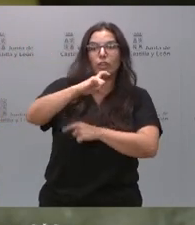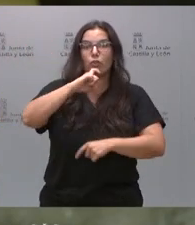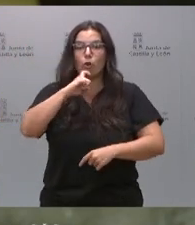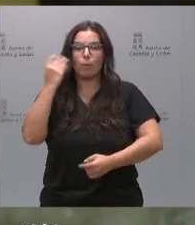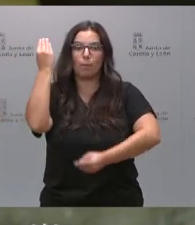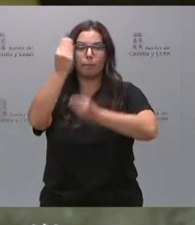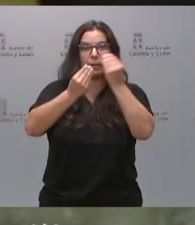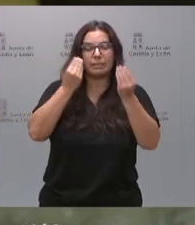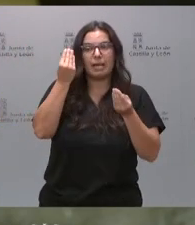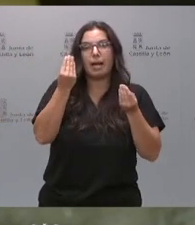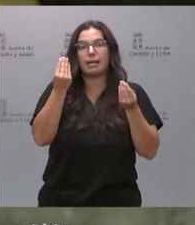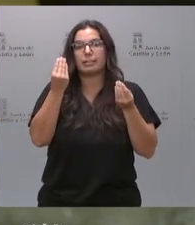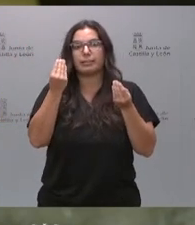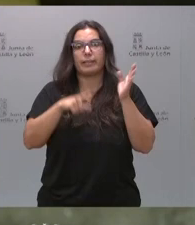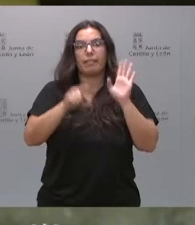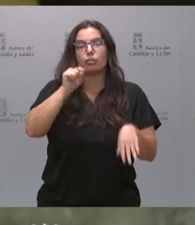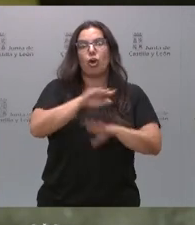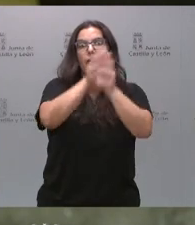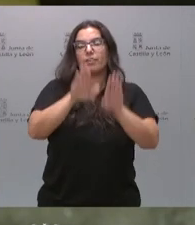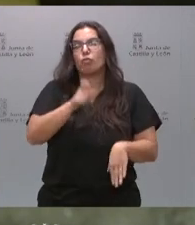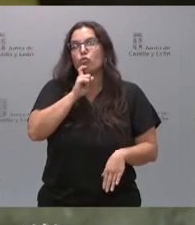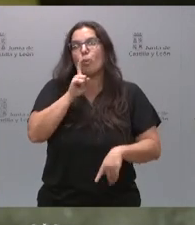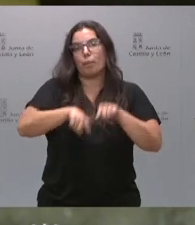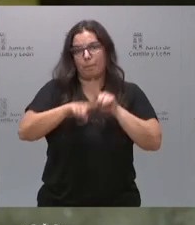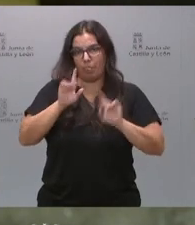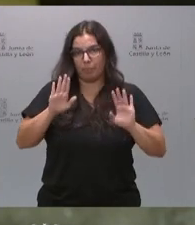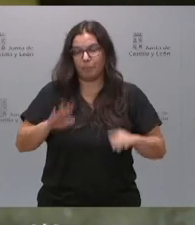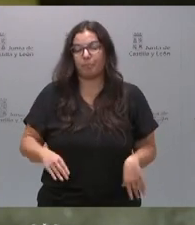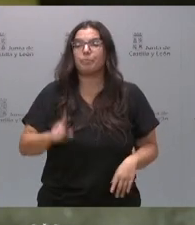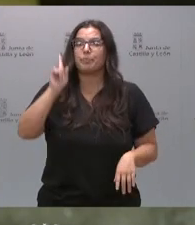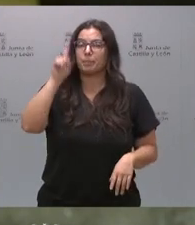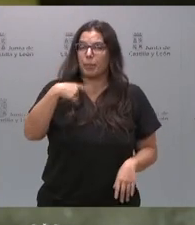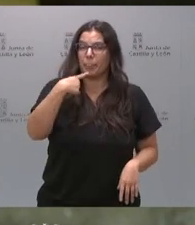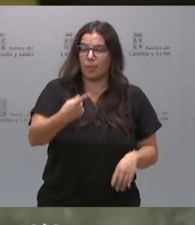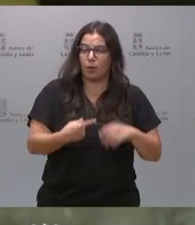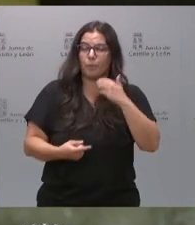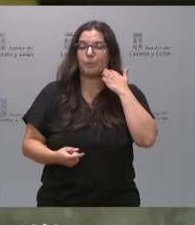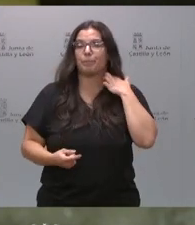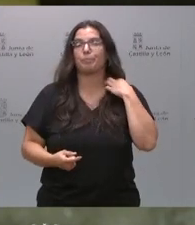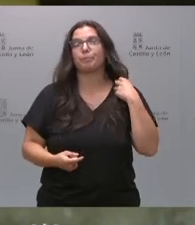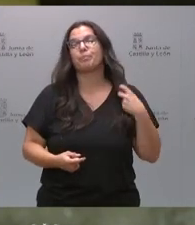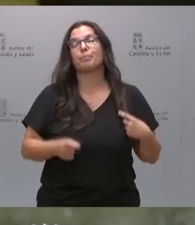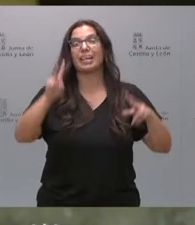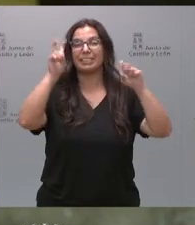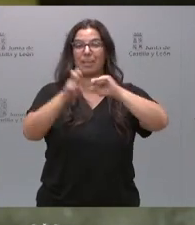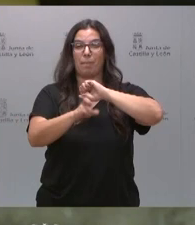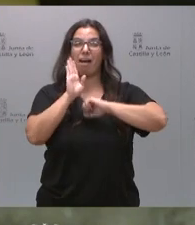analizaremos, lógicamente, cuál es la decisión final. Sí tengo que decir también que, respecto del fondo, no